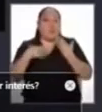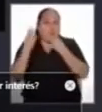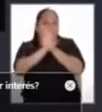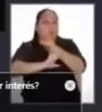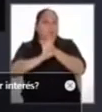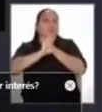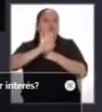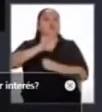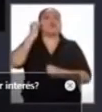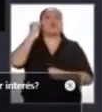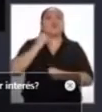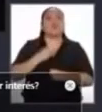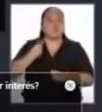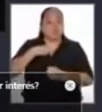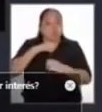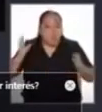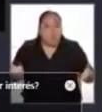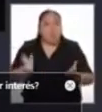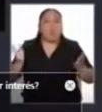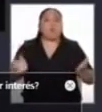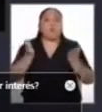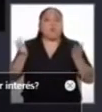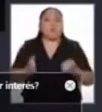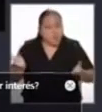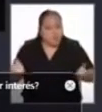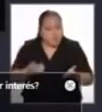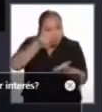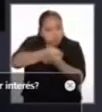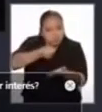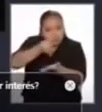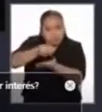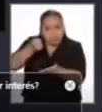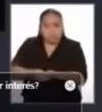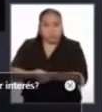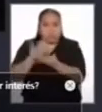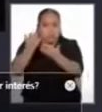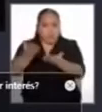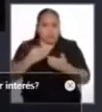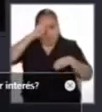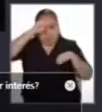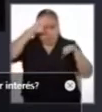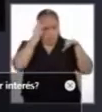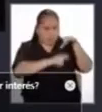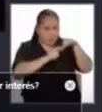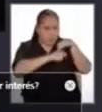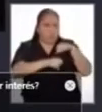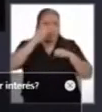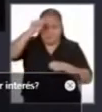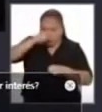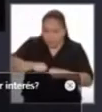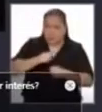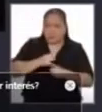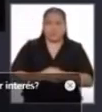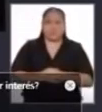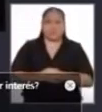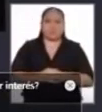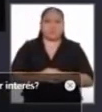Nosotros por eso promovemos y vamos a promover la inversión y bienvenida a la minería, por supuesto,